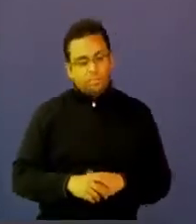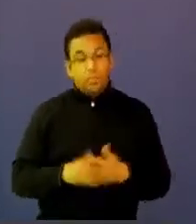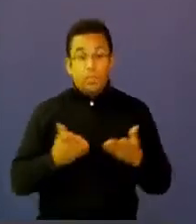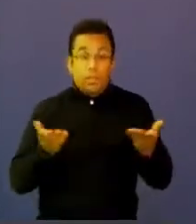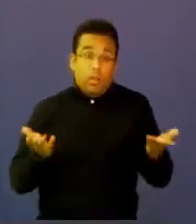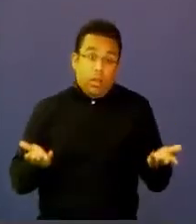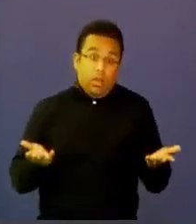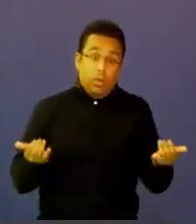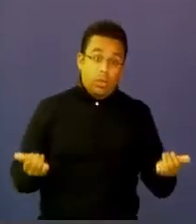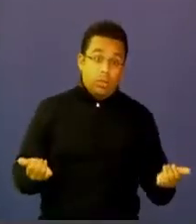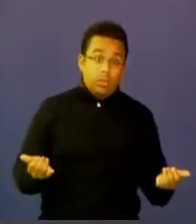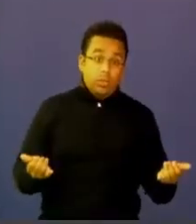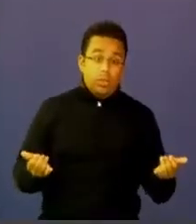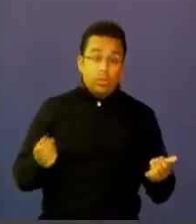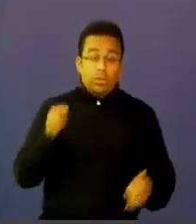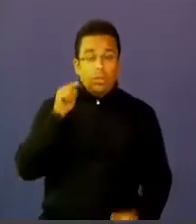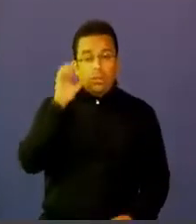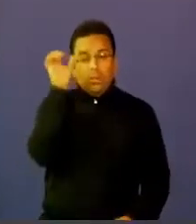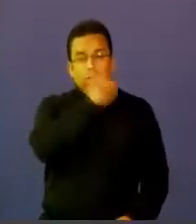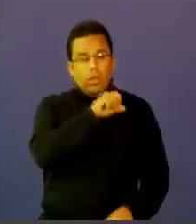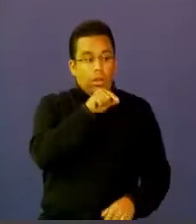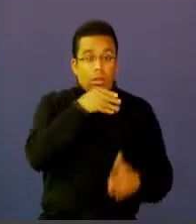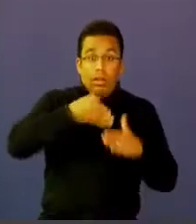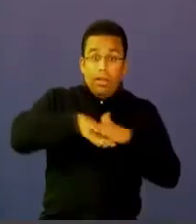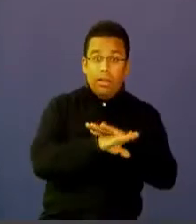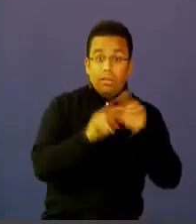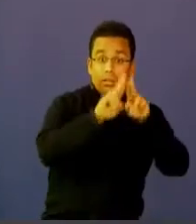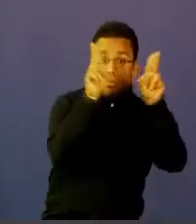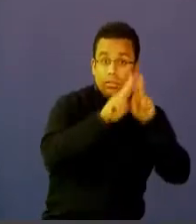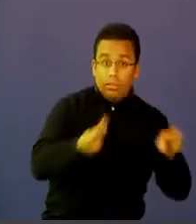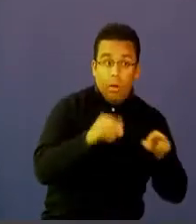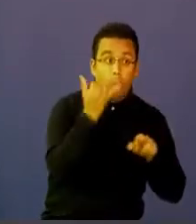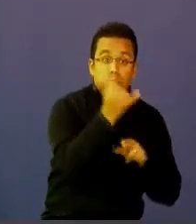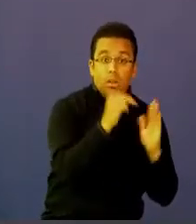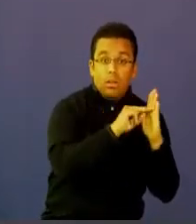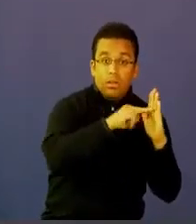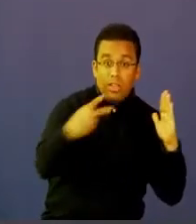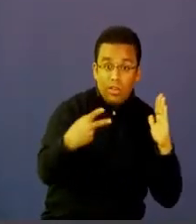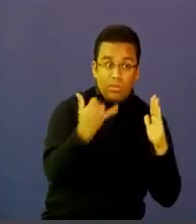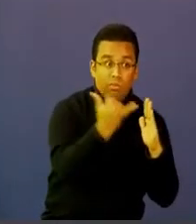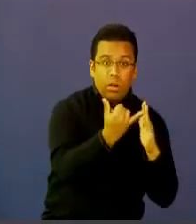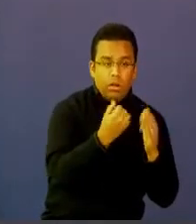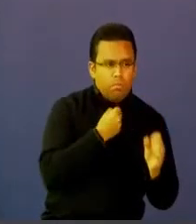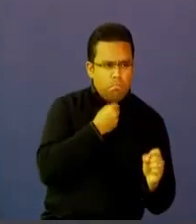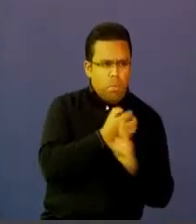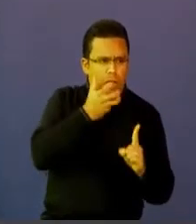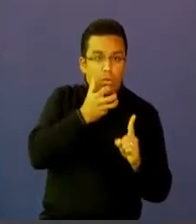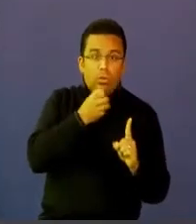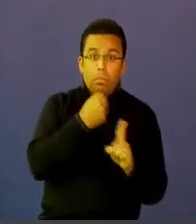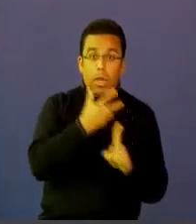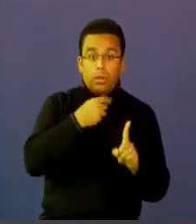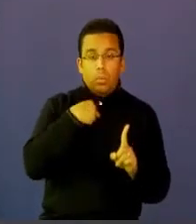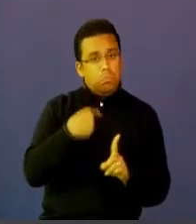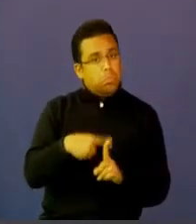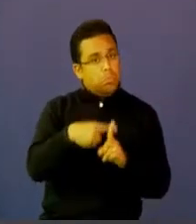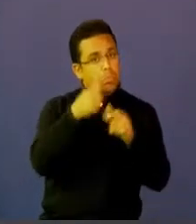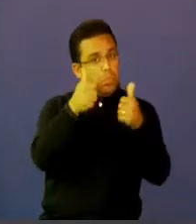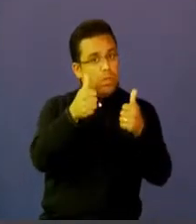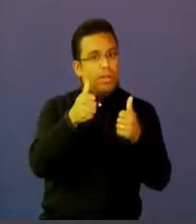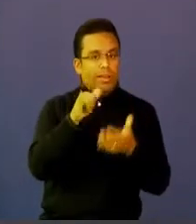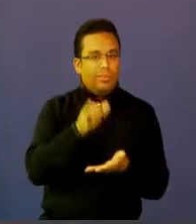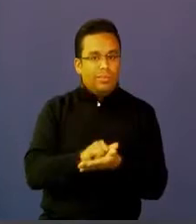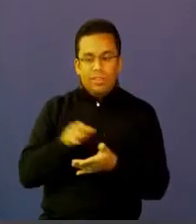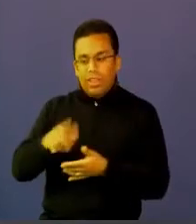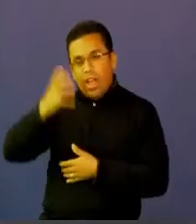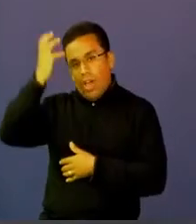el acceso a la tecnología genera ciertos impactos positivos y que así lo ha encontrado la evaluación de impacto de